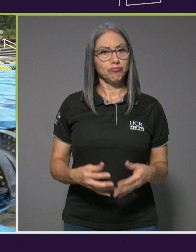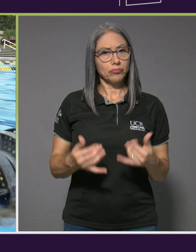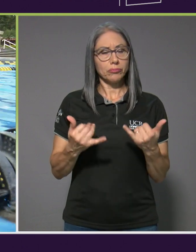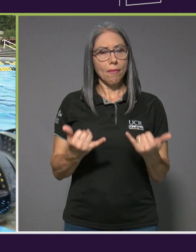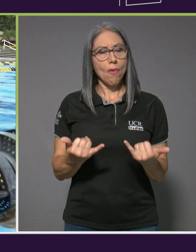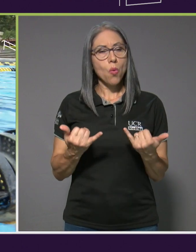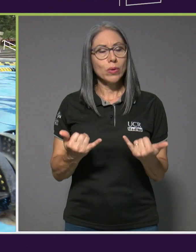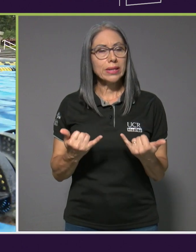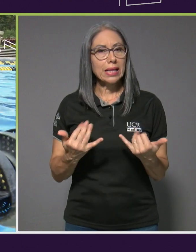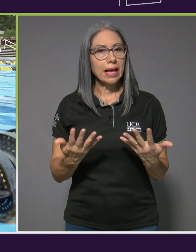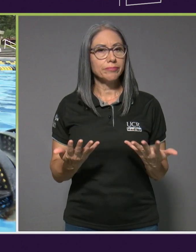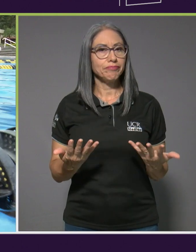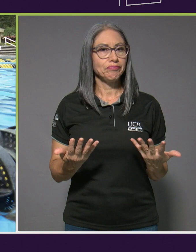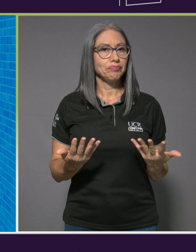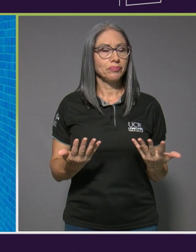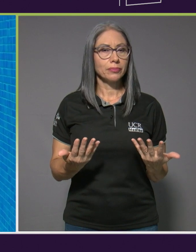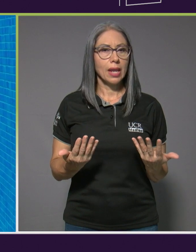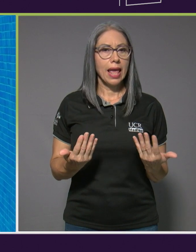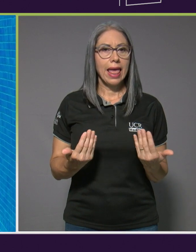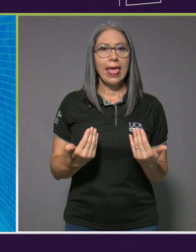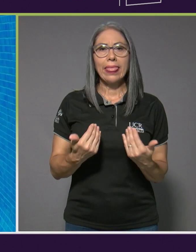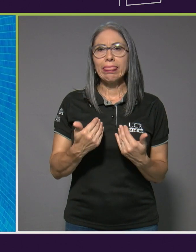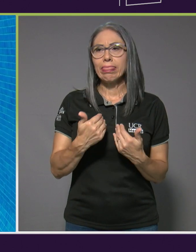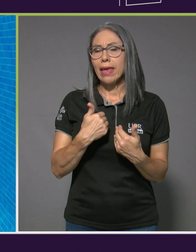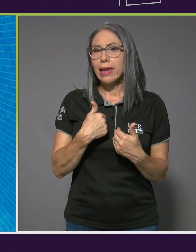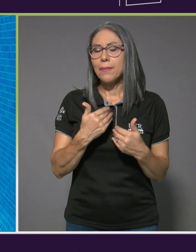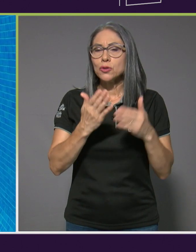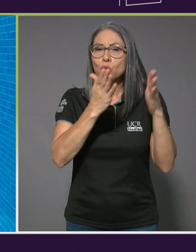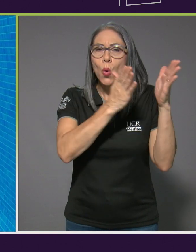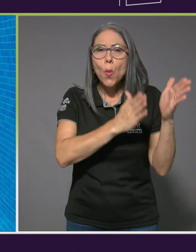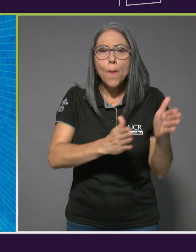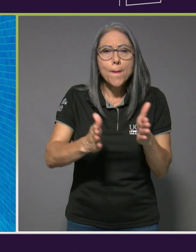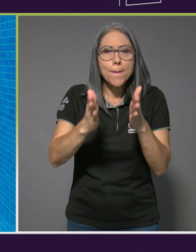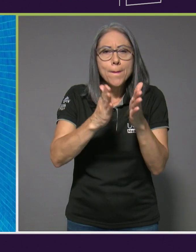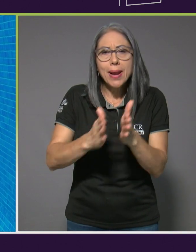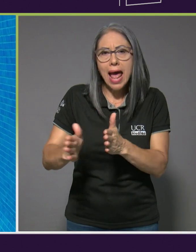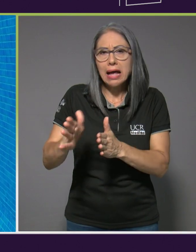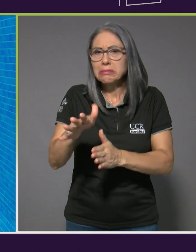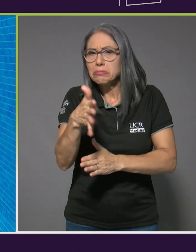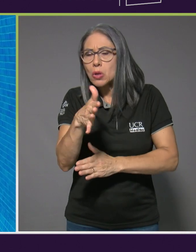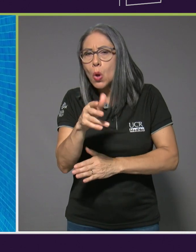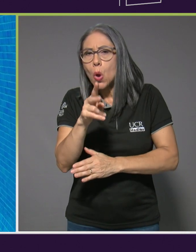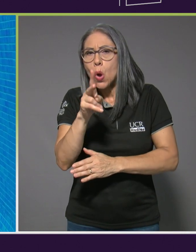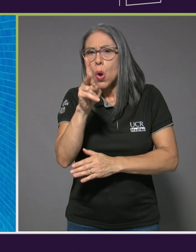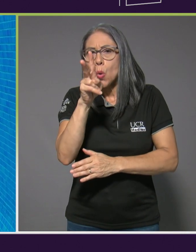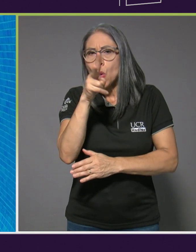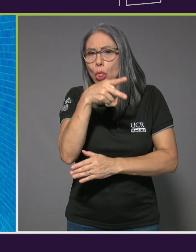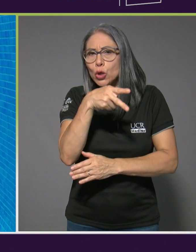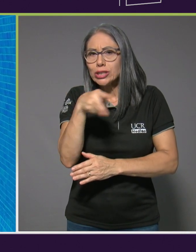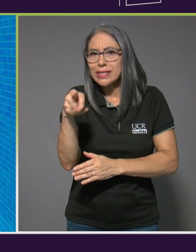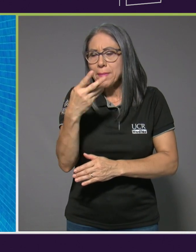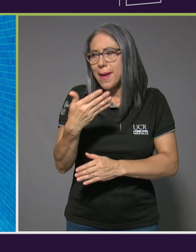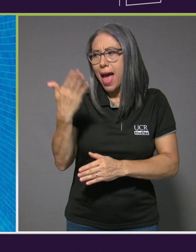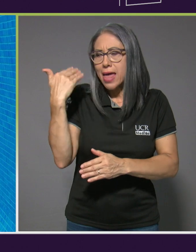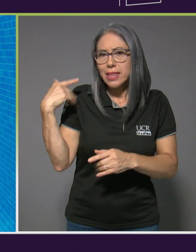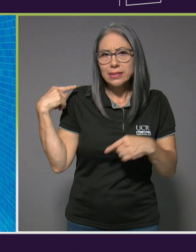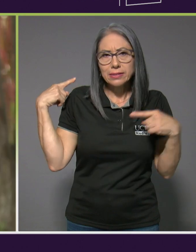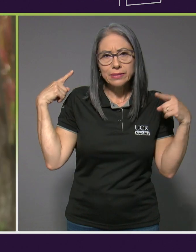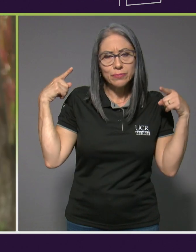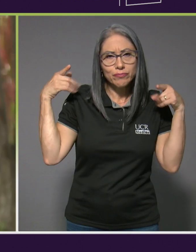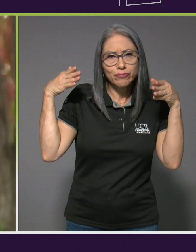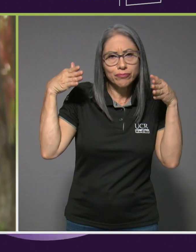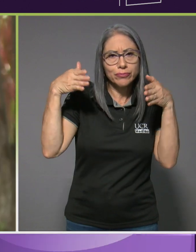Ahorita tenemos un plan totalmente desde hace un par de semanas casi que está enfocado